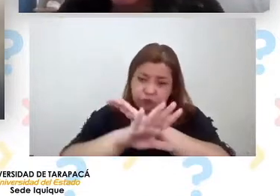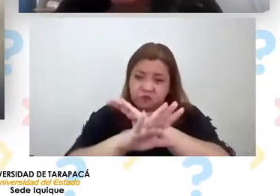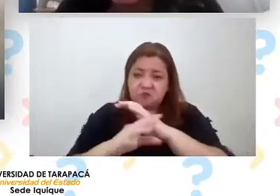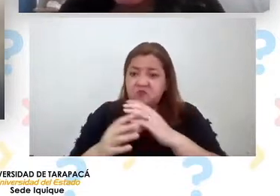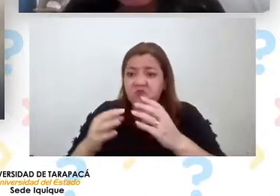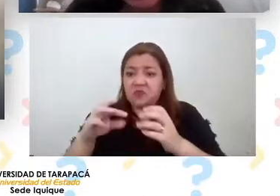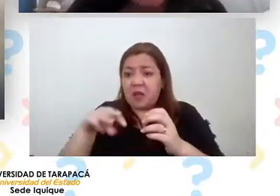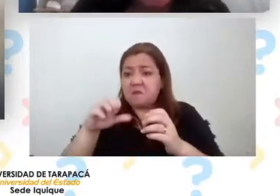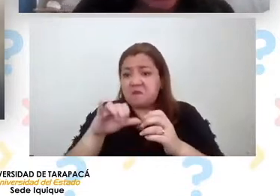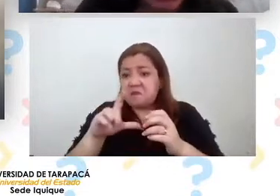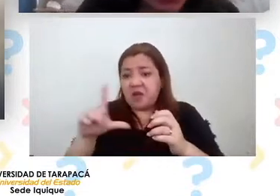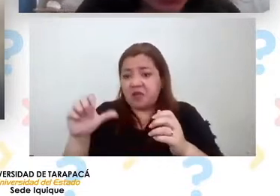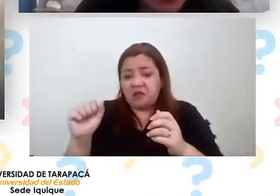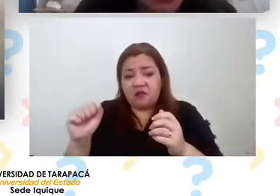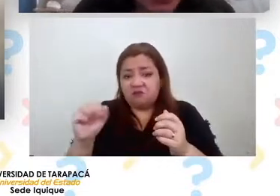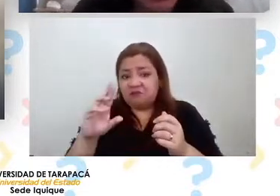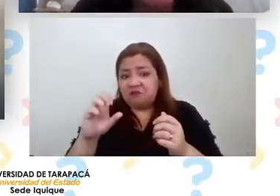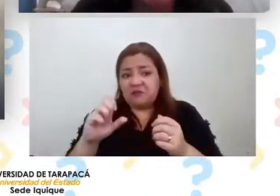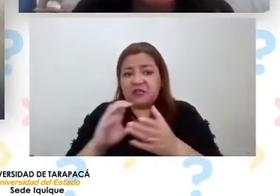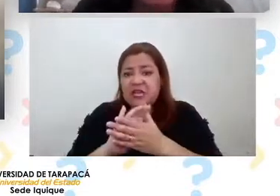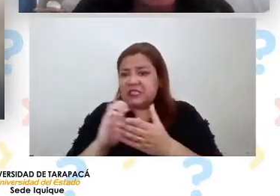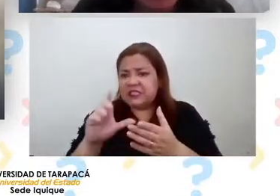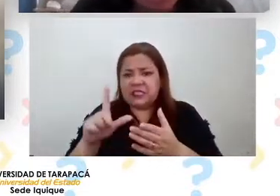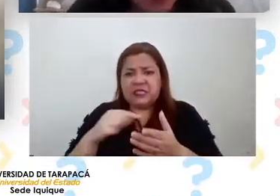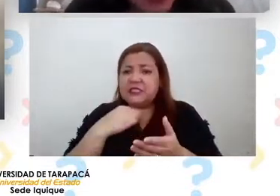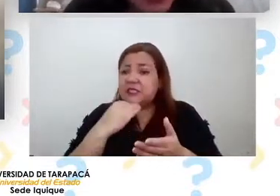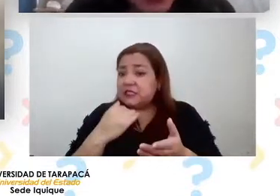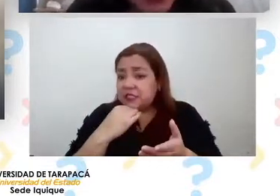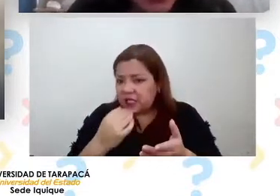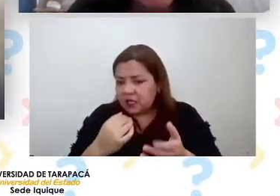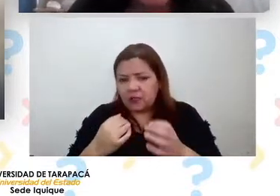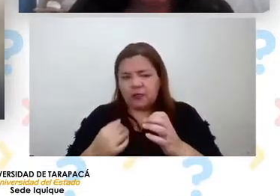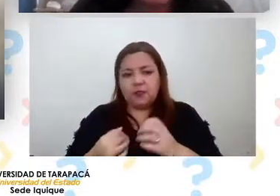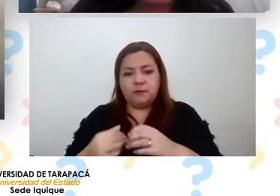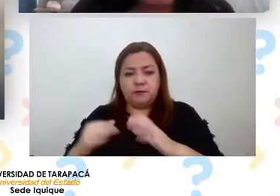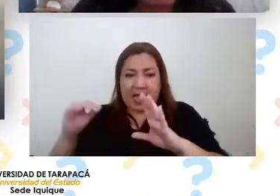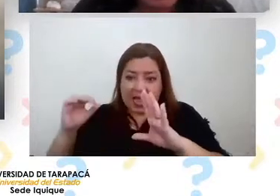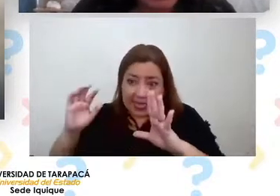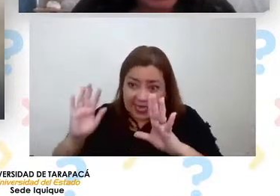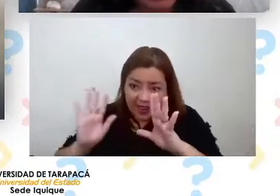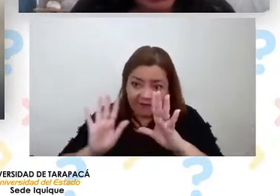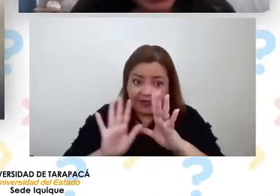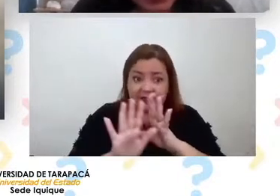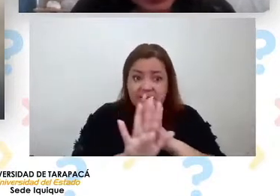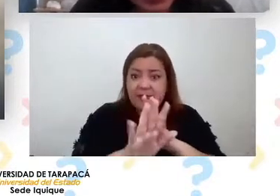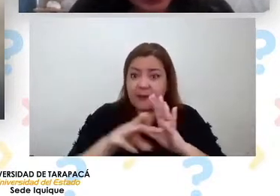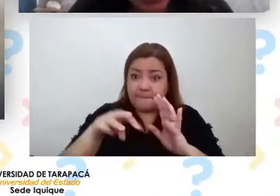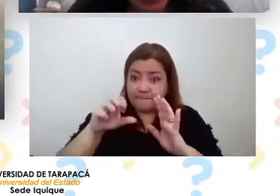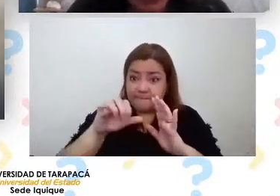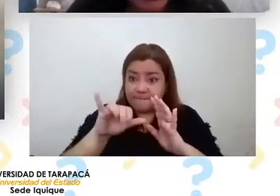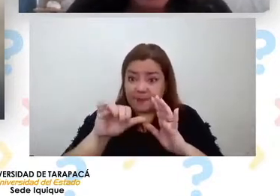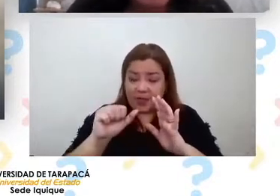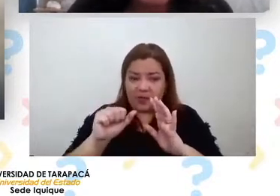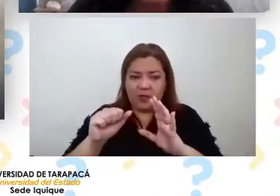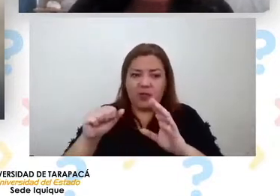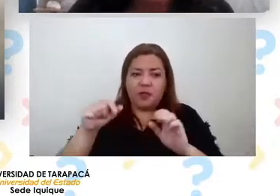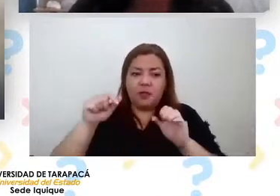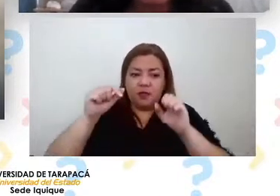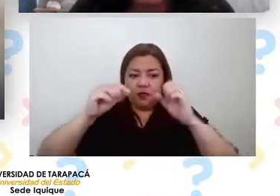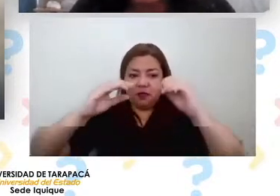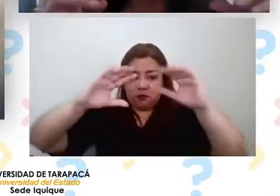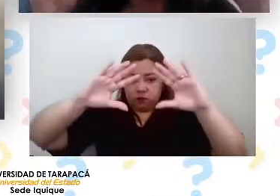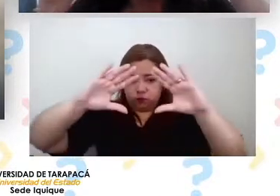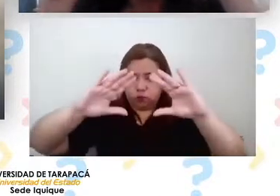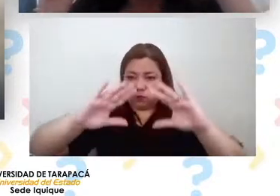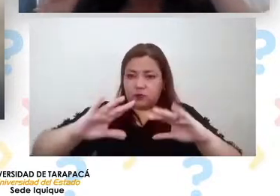típica, es una estructura bastante simple, atraviesa la malla esta nube y